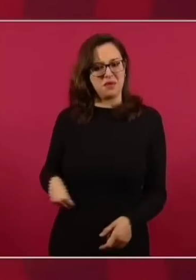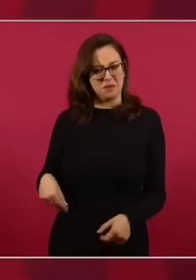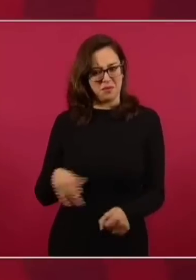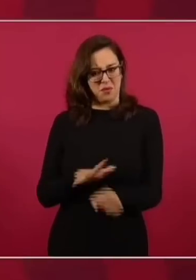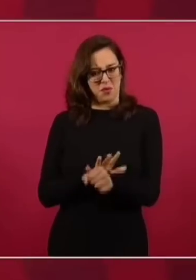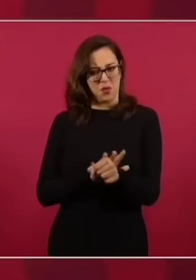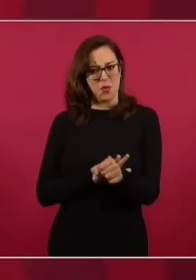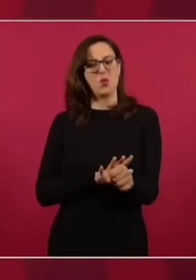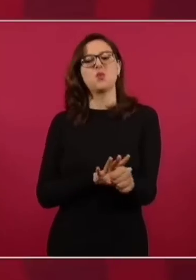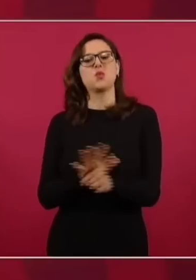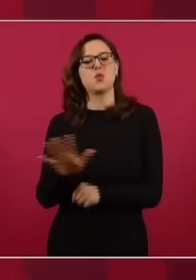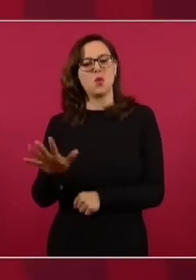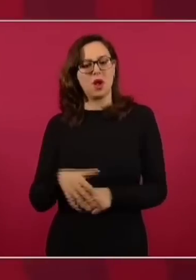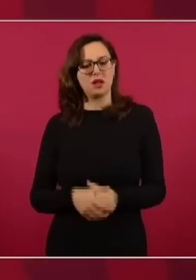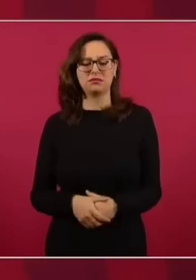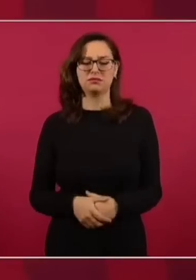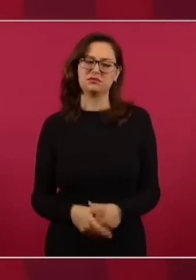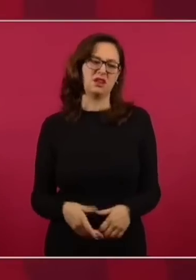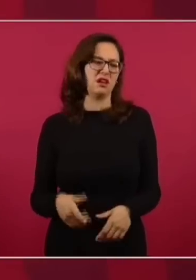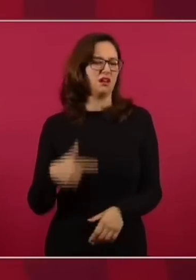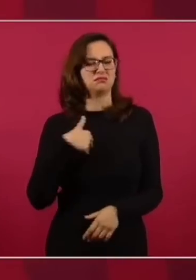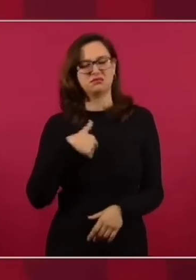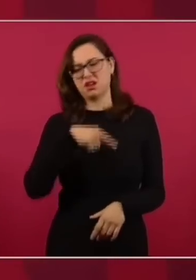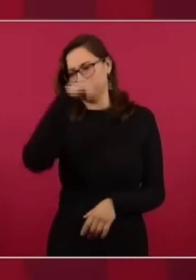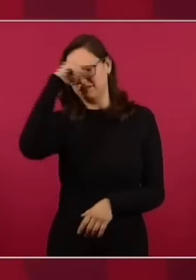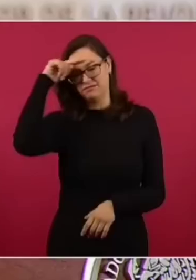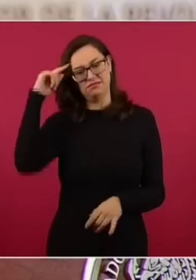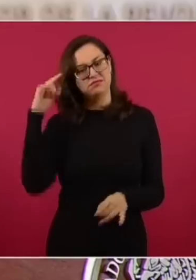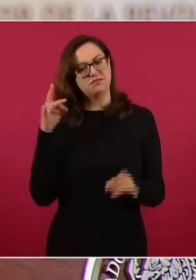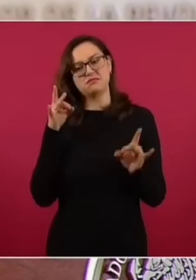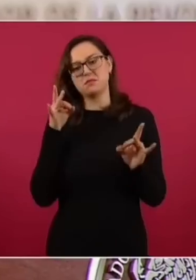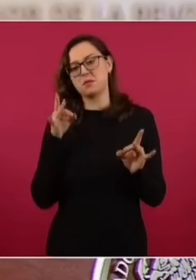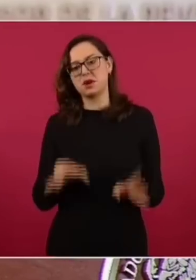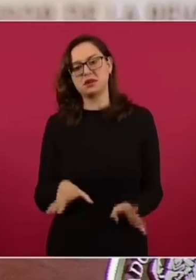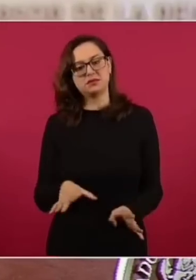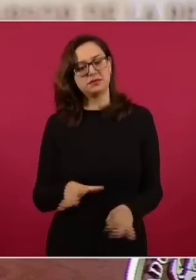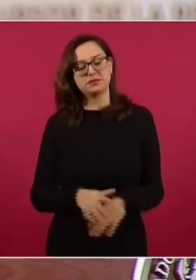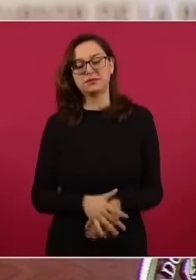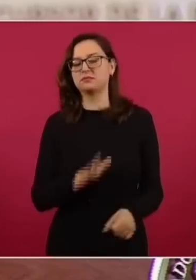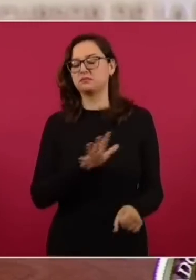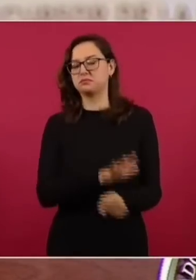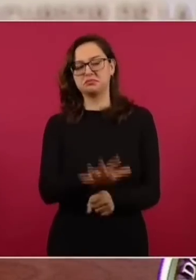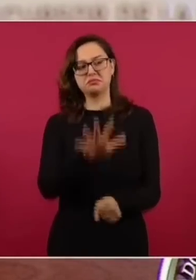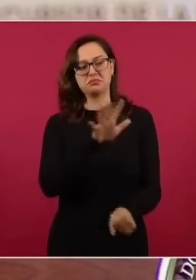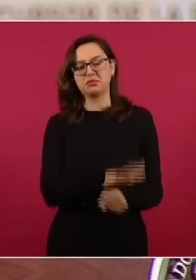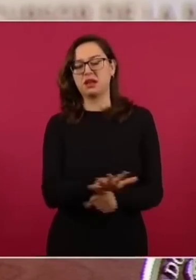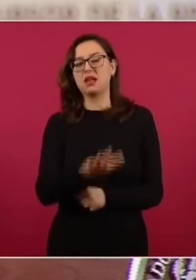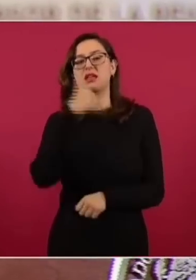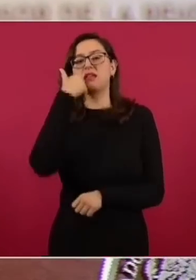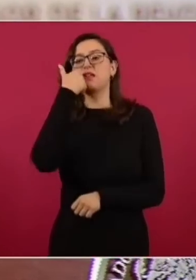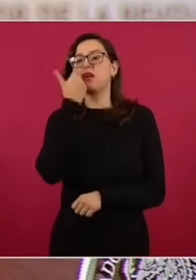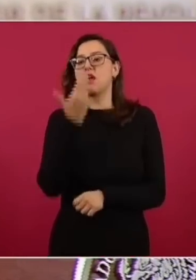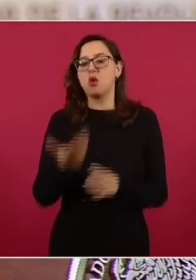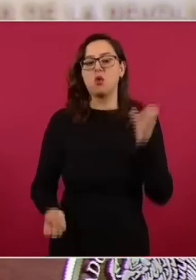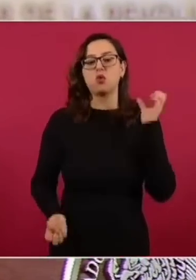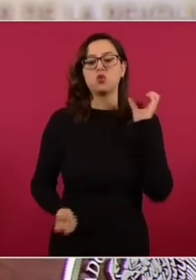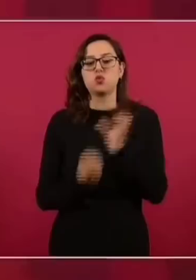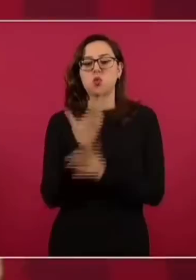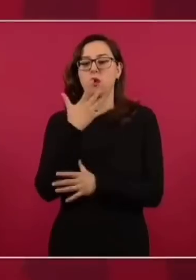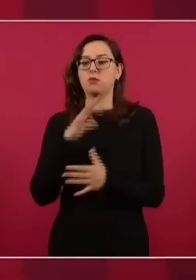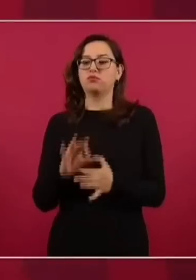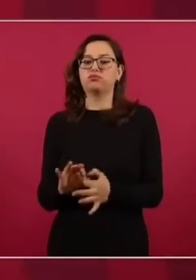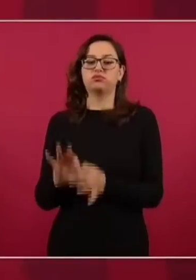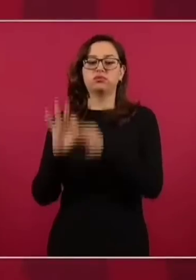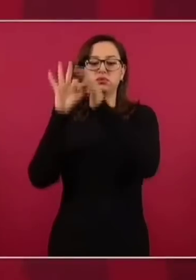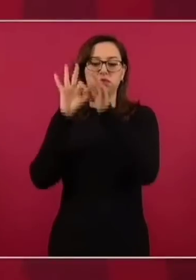Entonces, ya no queremos eso, queremos la hermandad. Lo que soñaba